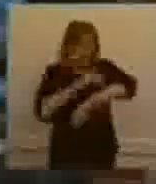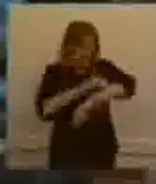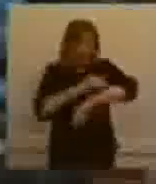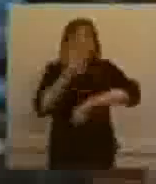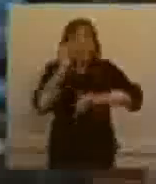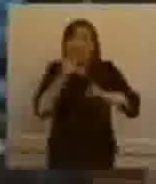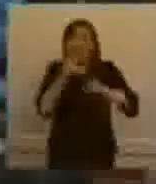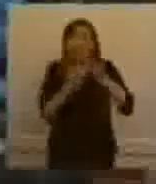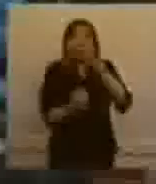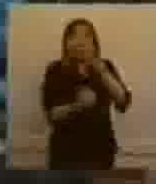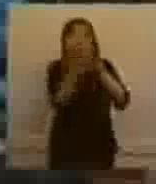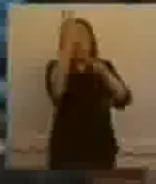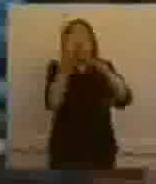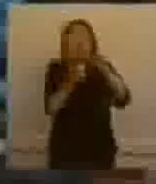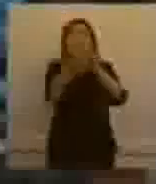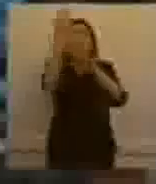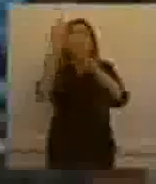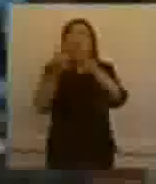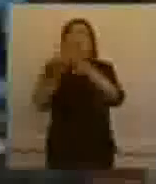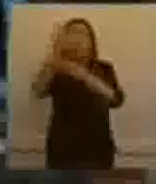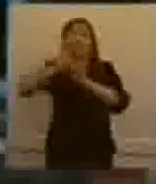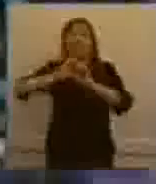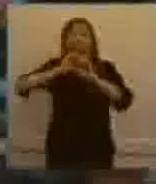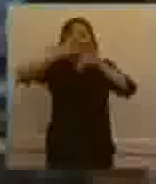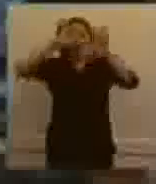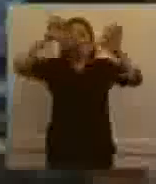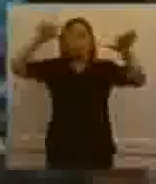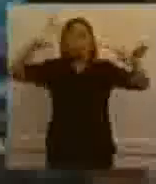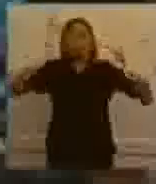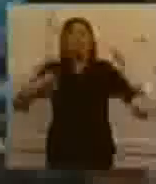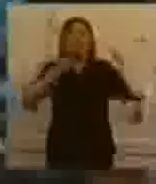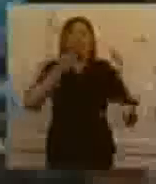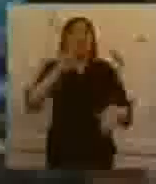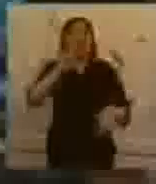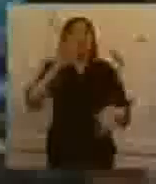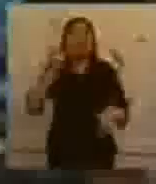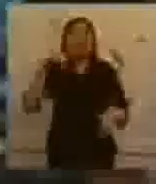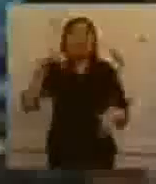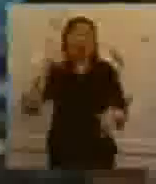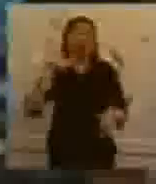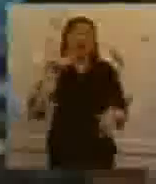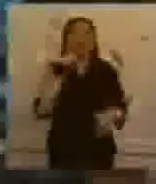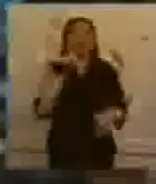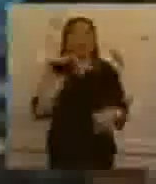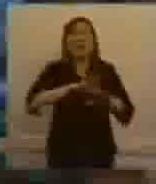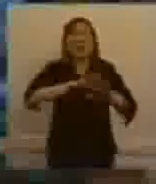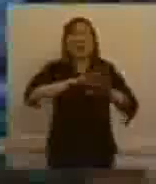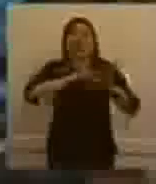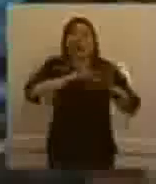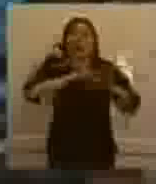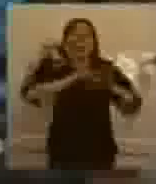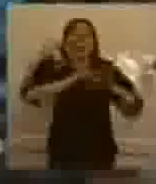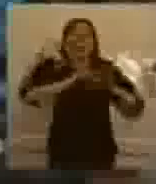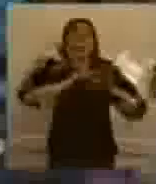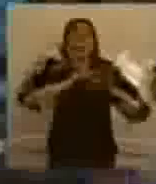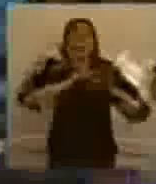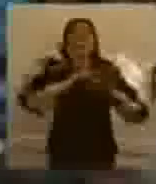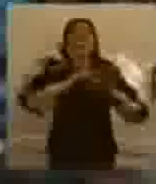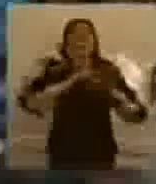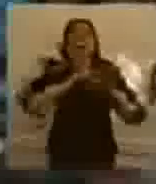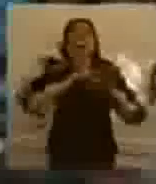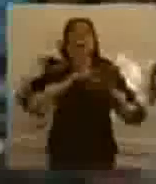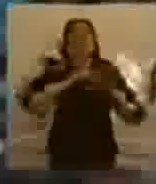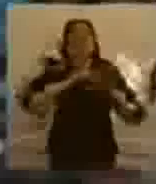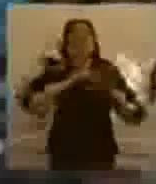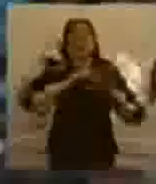eso cayó sobre esa maravilla que es Villa de Angostura. También, sí, la verdad que es fuerte, yo quiero...